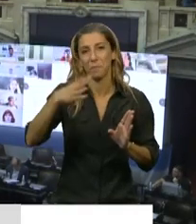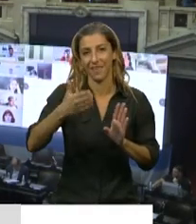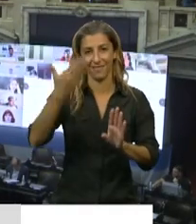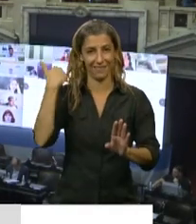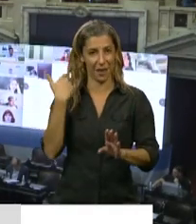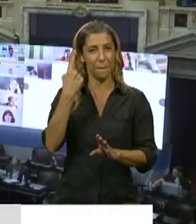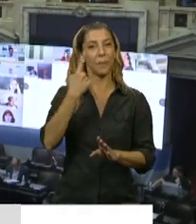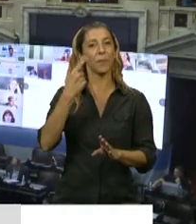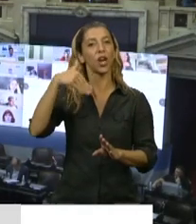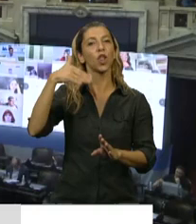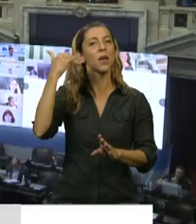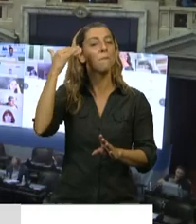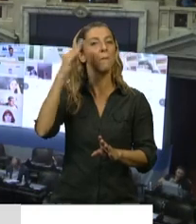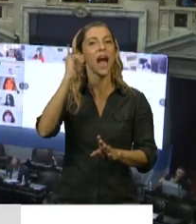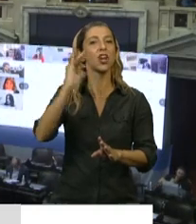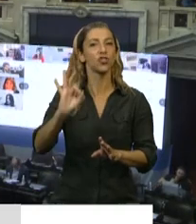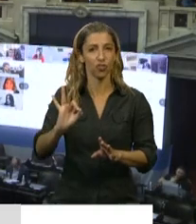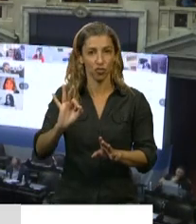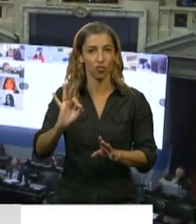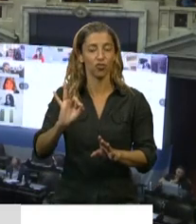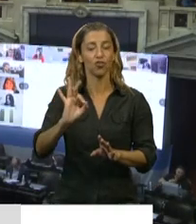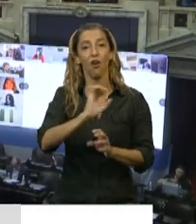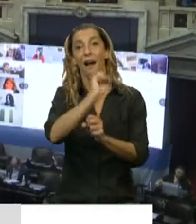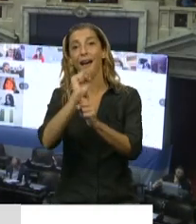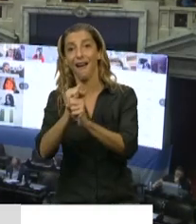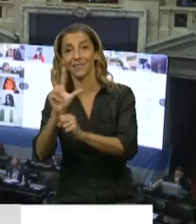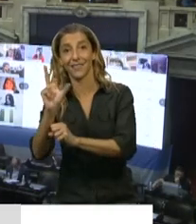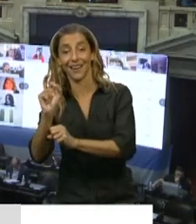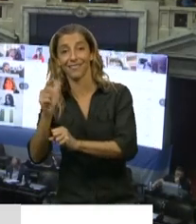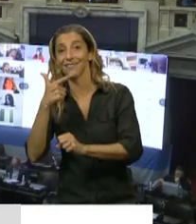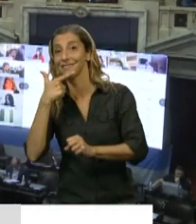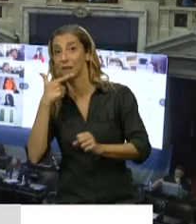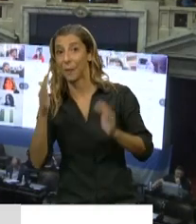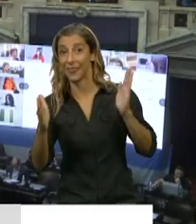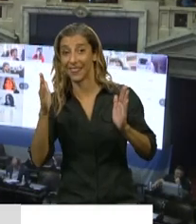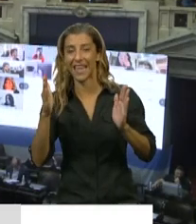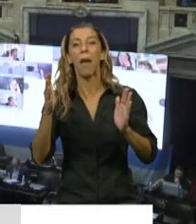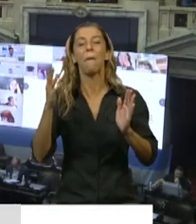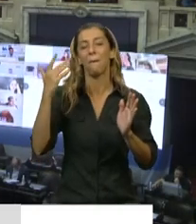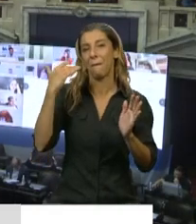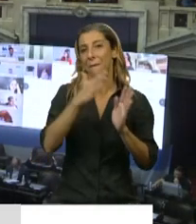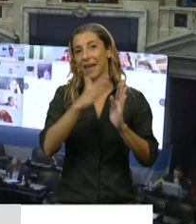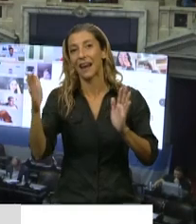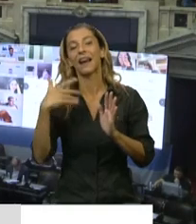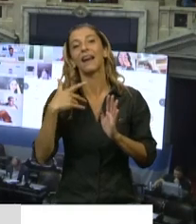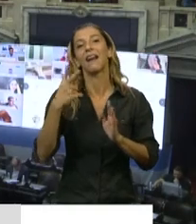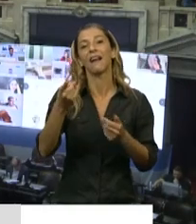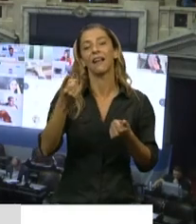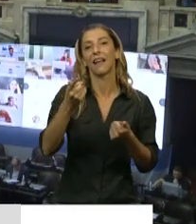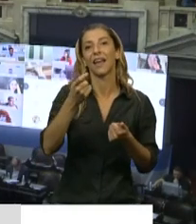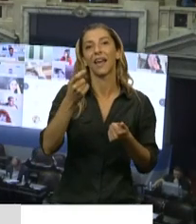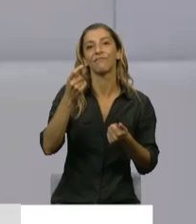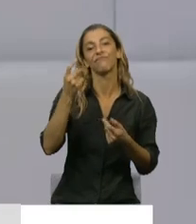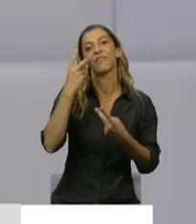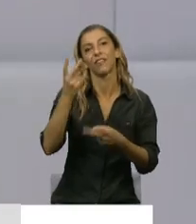hasta el 30 de septiembre, los efectos de estas retribuciones en lo que respecta